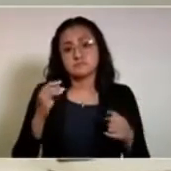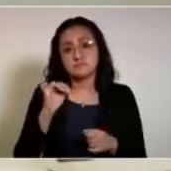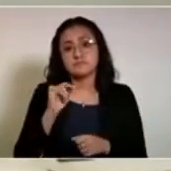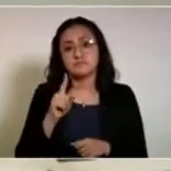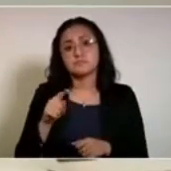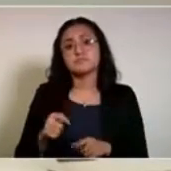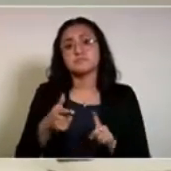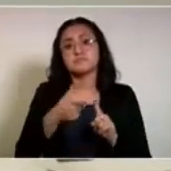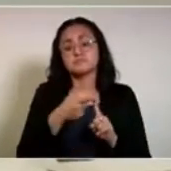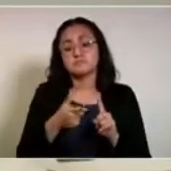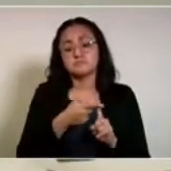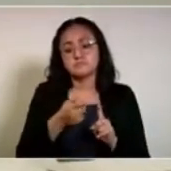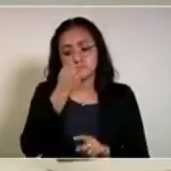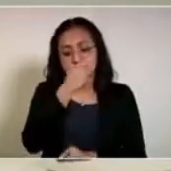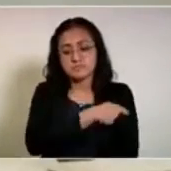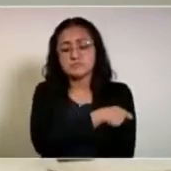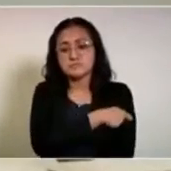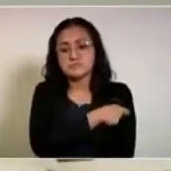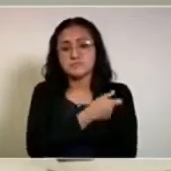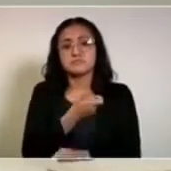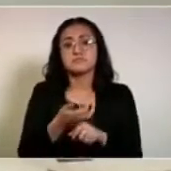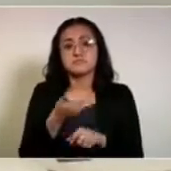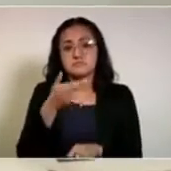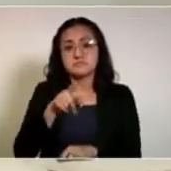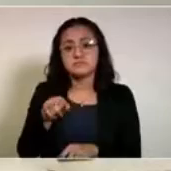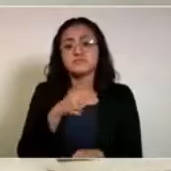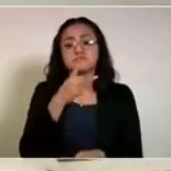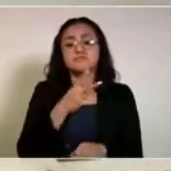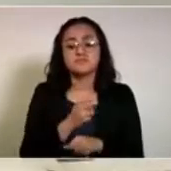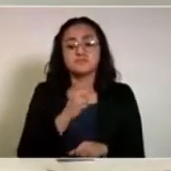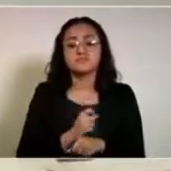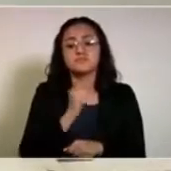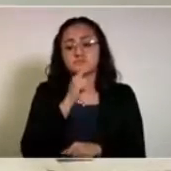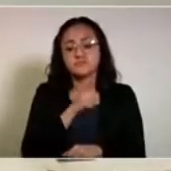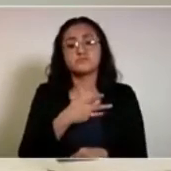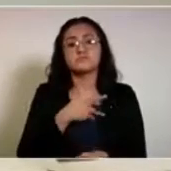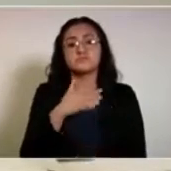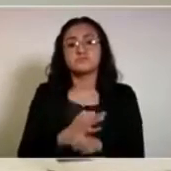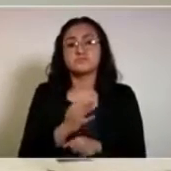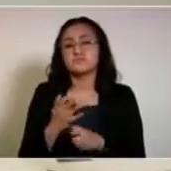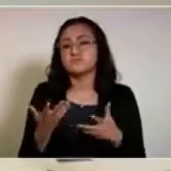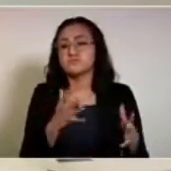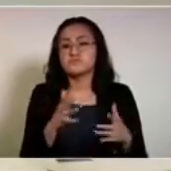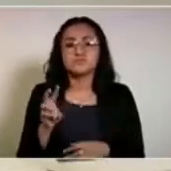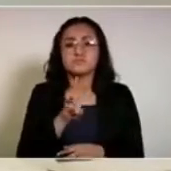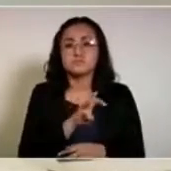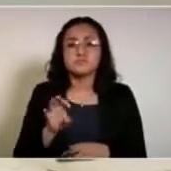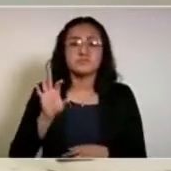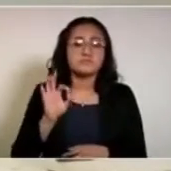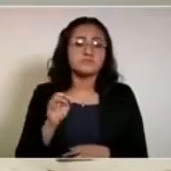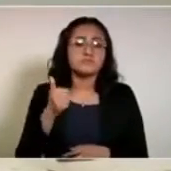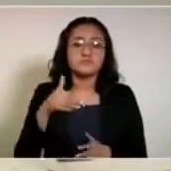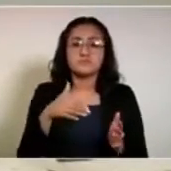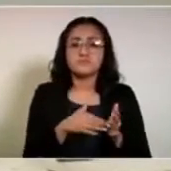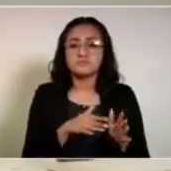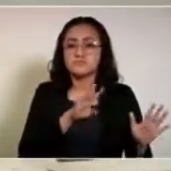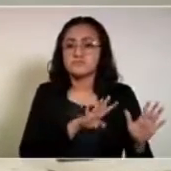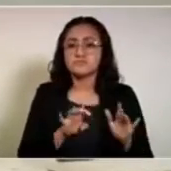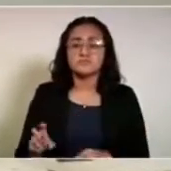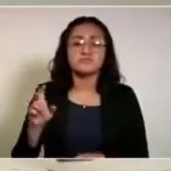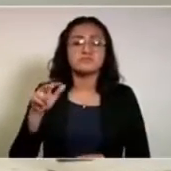primeras dosis para adultos mayores, segundas dosis. Vamos a tener alrededor de 346 mil